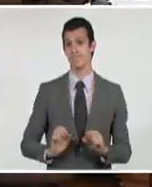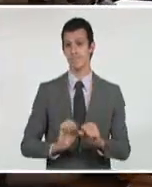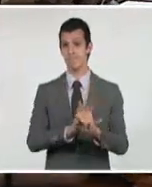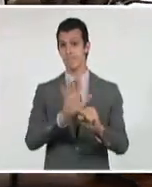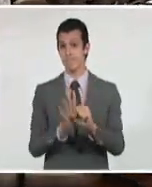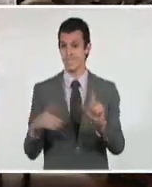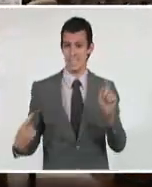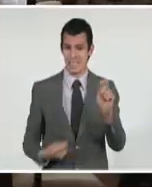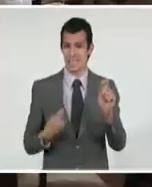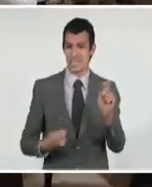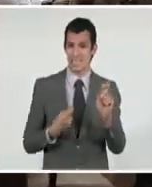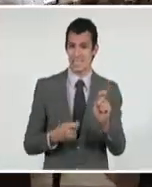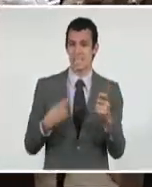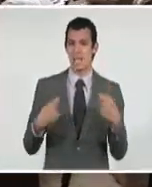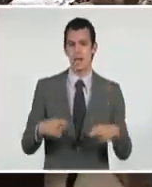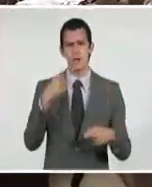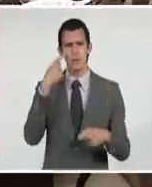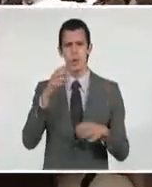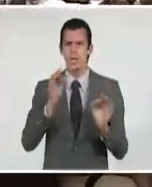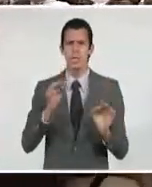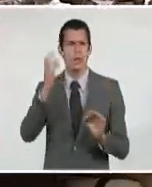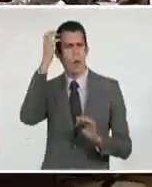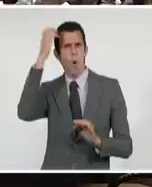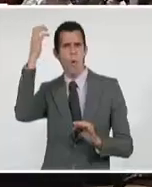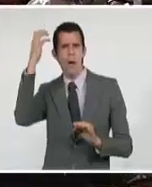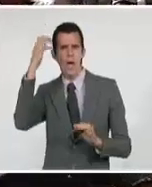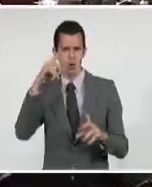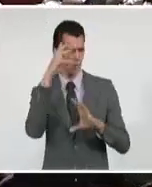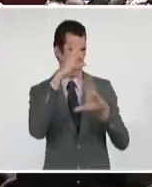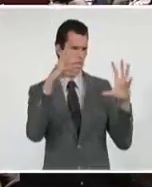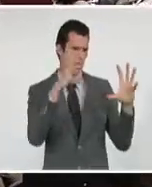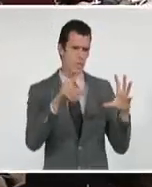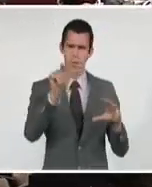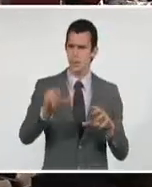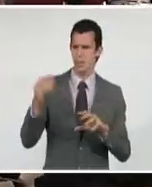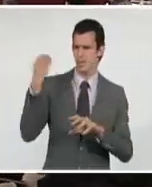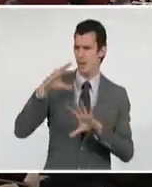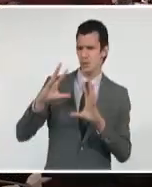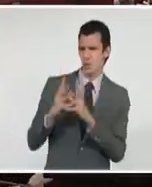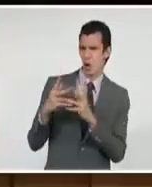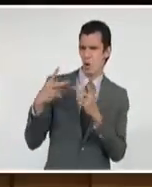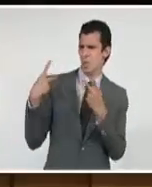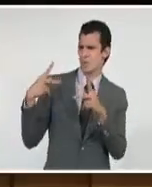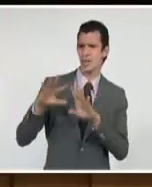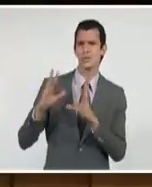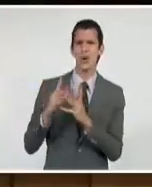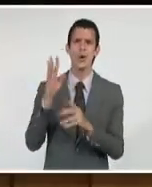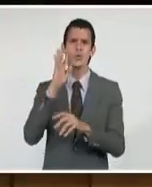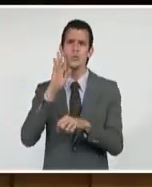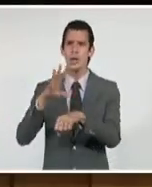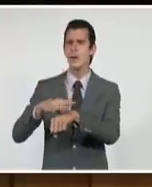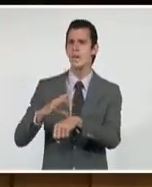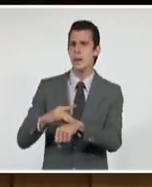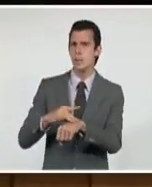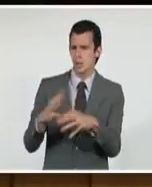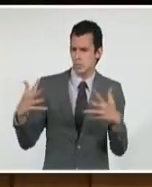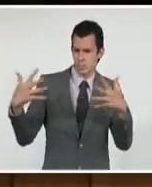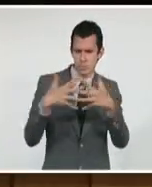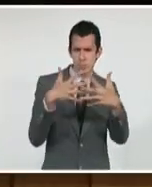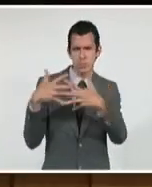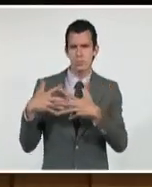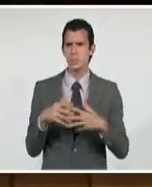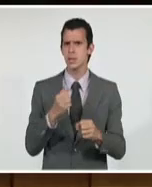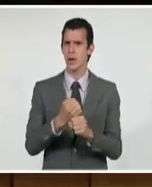el trabajo entre gobiernos, científicos y expertos, y resaltó los avances en nuestros cinco prototipos de vacunas. También comentó